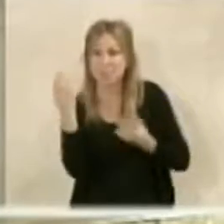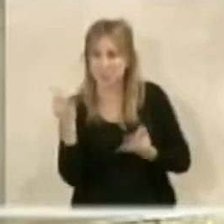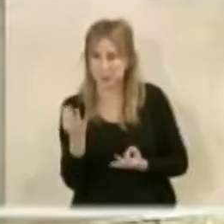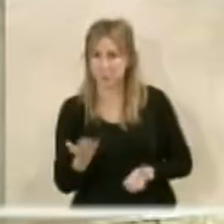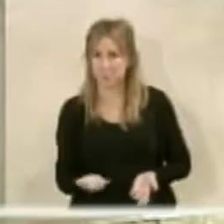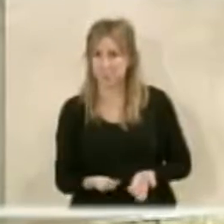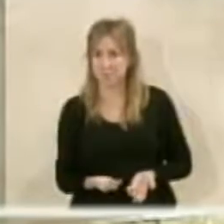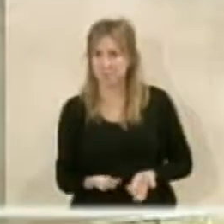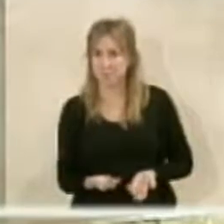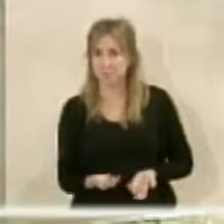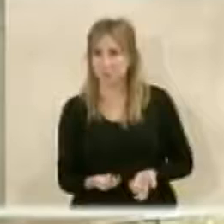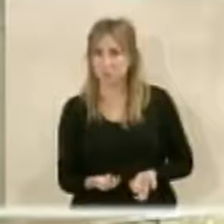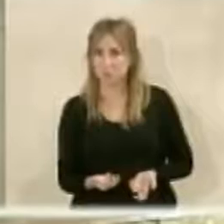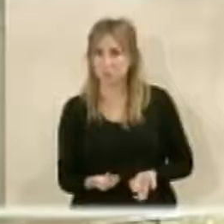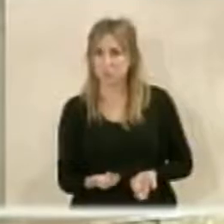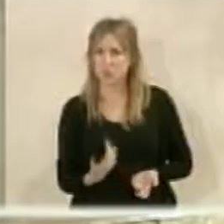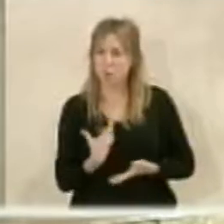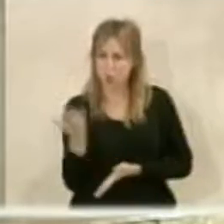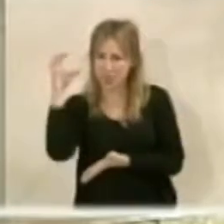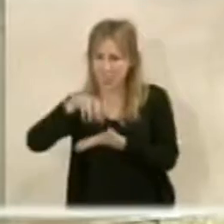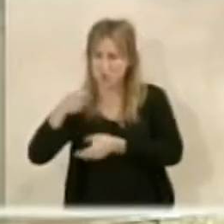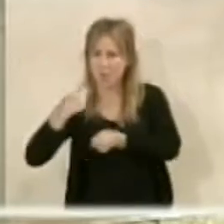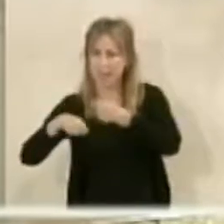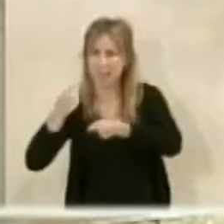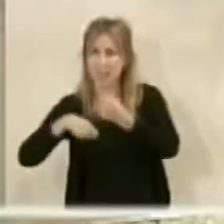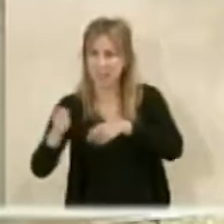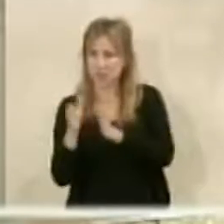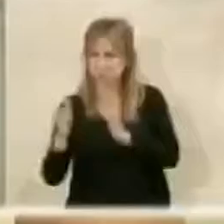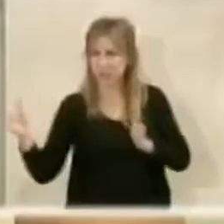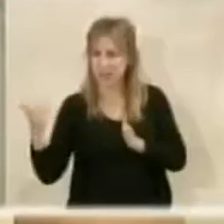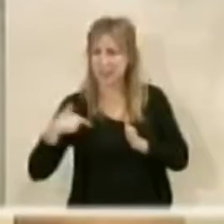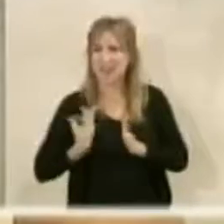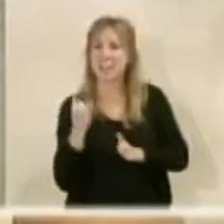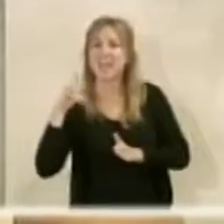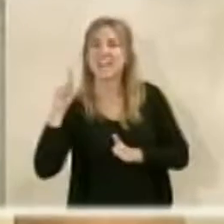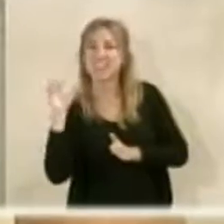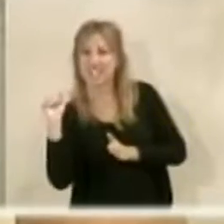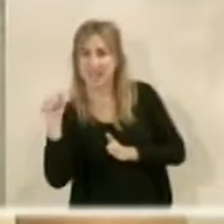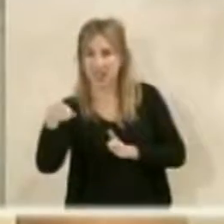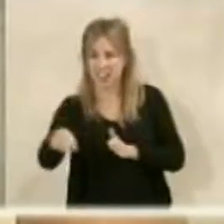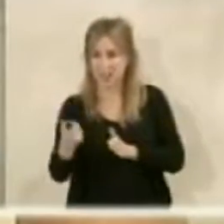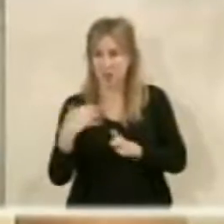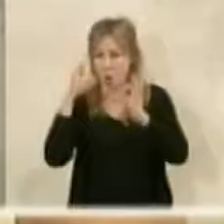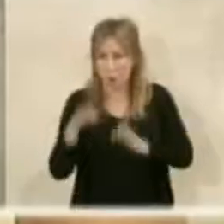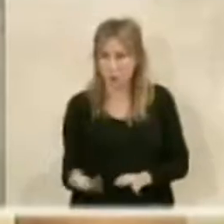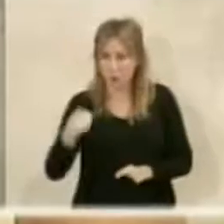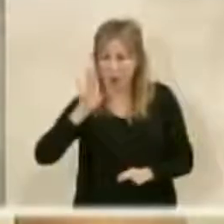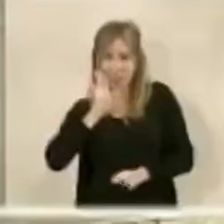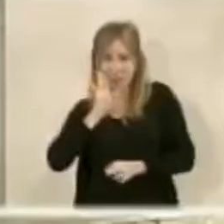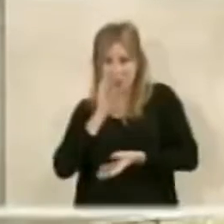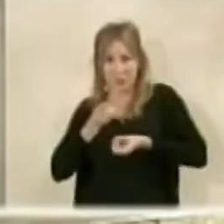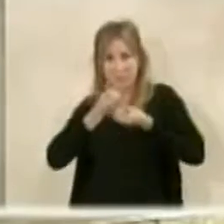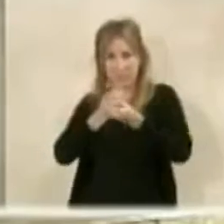que traer un gran centro comercial, como es IKEA, que es el que se hacía referencia anteriormente,